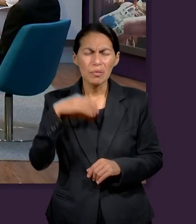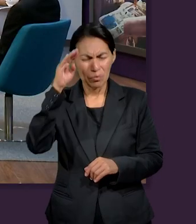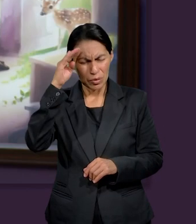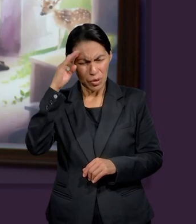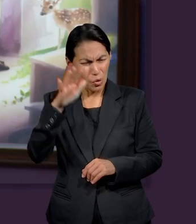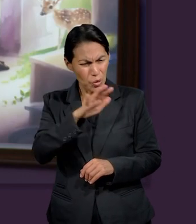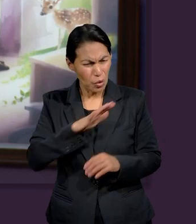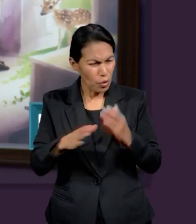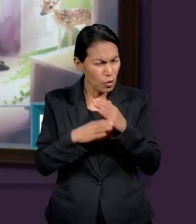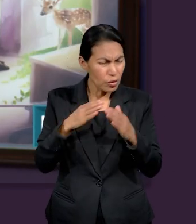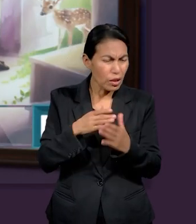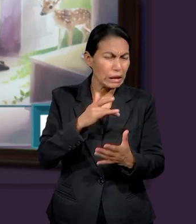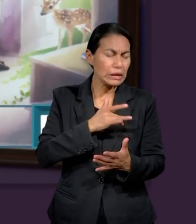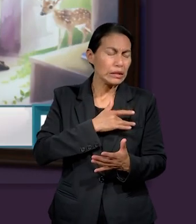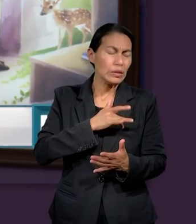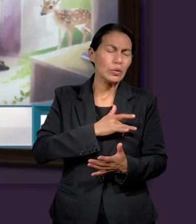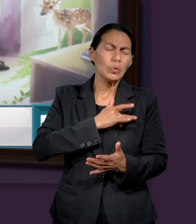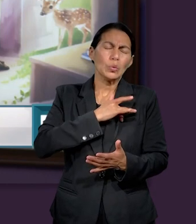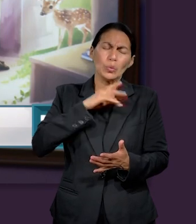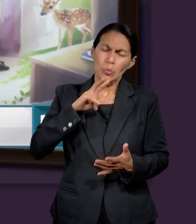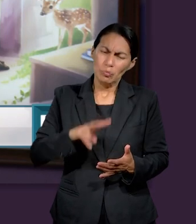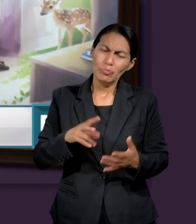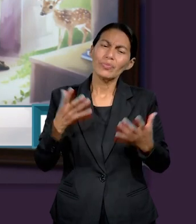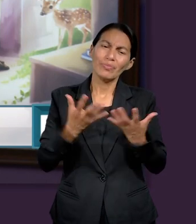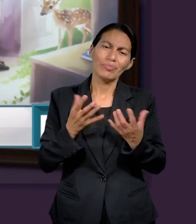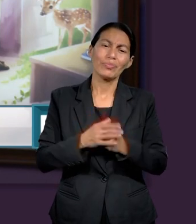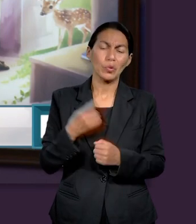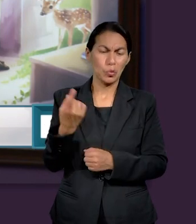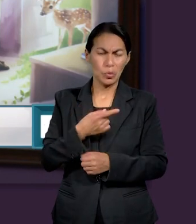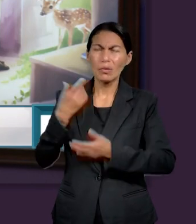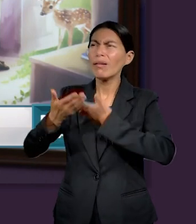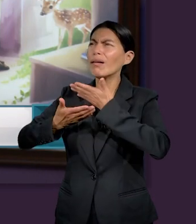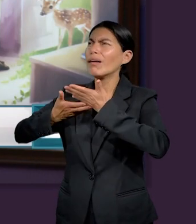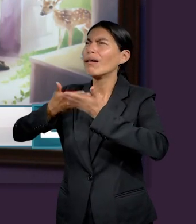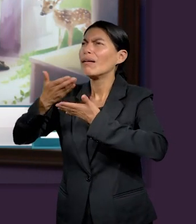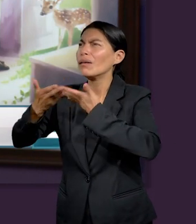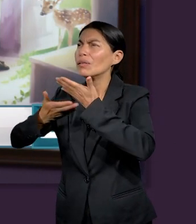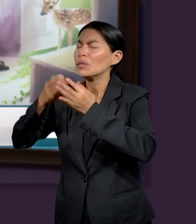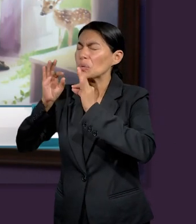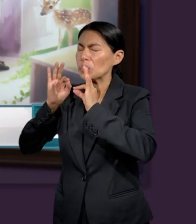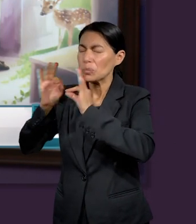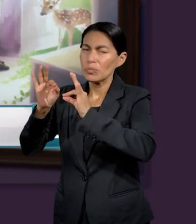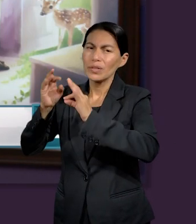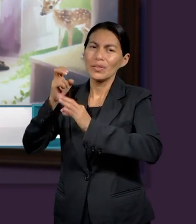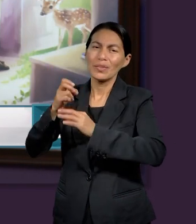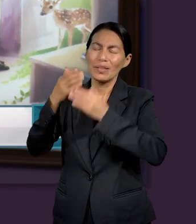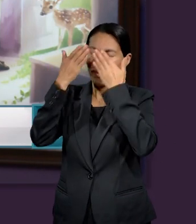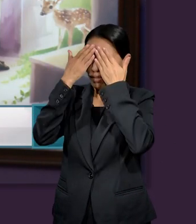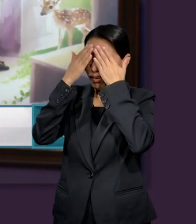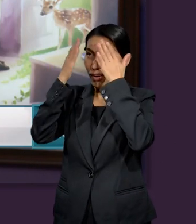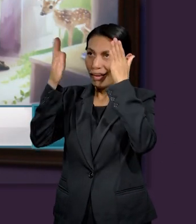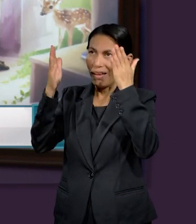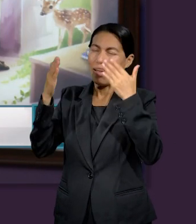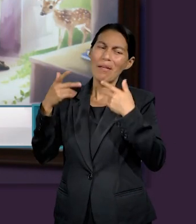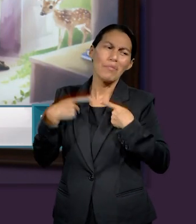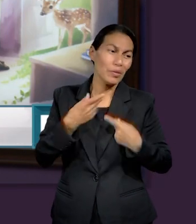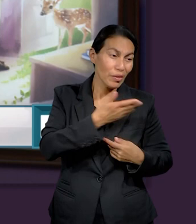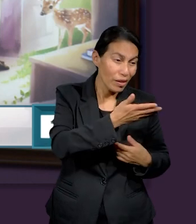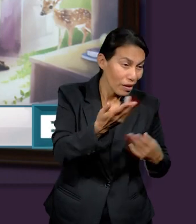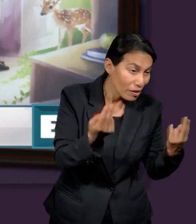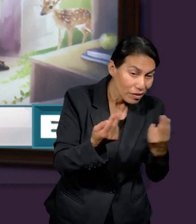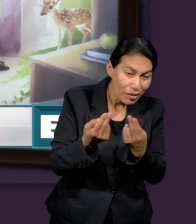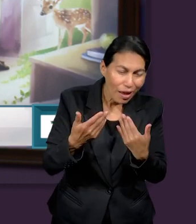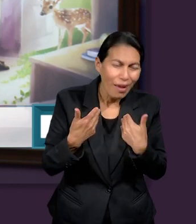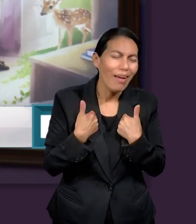quedo pastor con que debemos hacer las cosas de corazón cuando nosotros servimos a Dios de corazón creo que es más fácil para nuestra